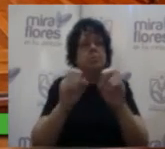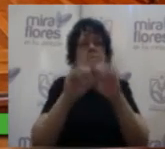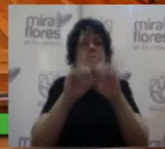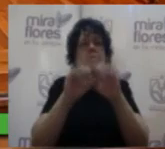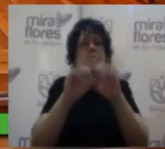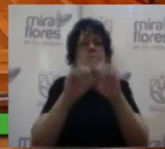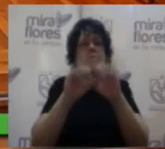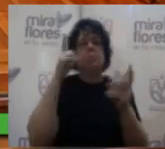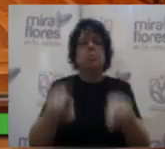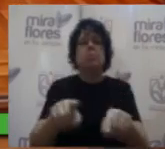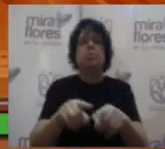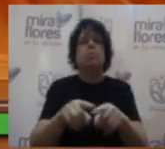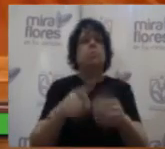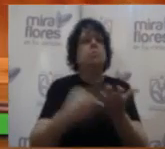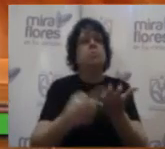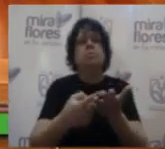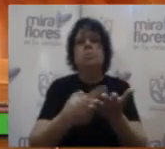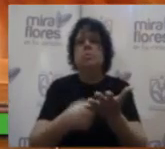Al debate